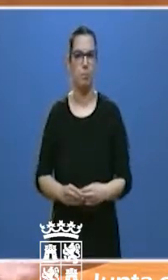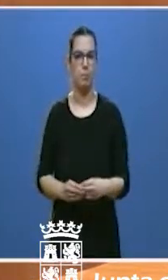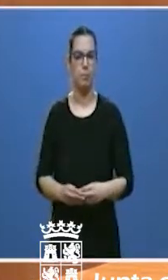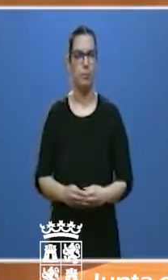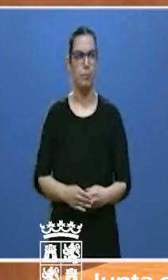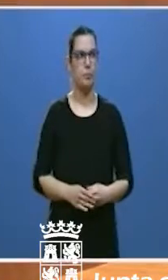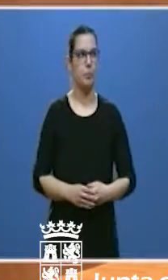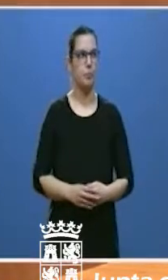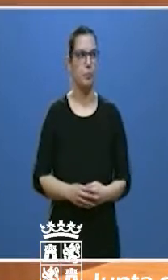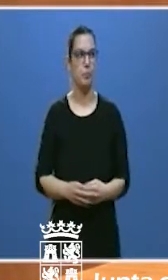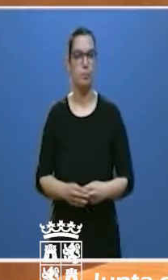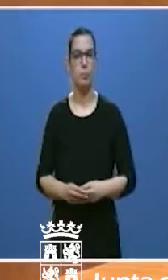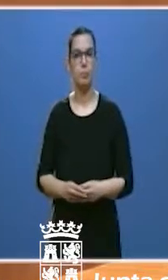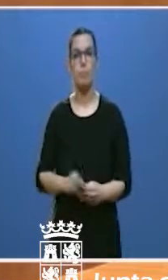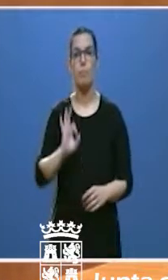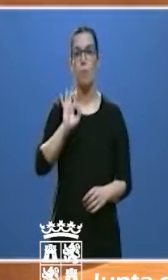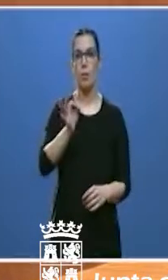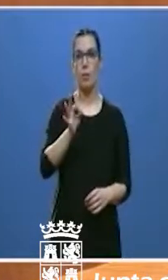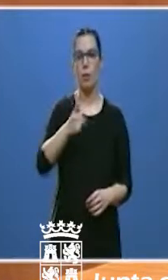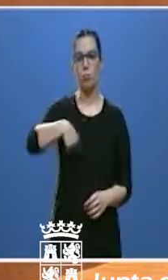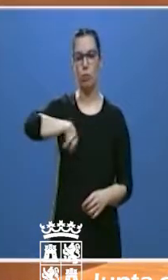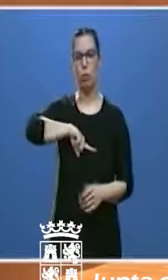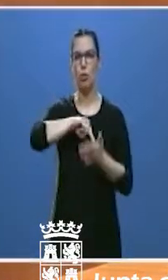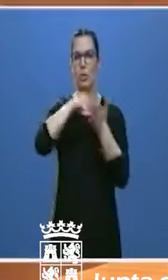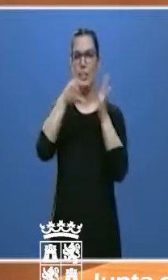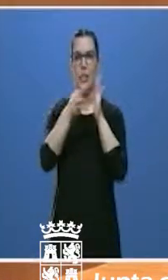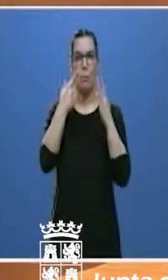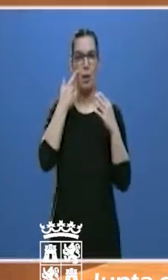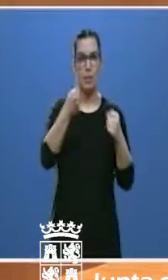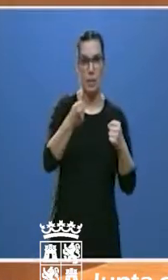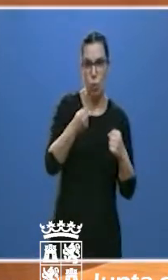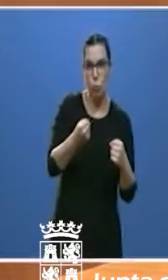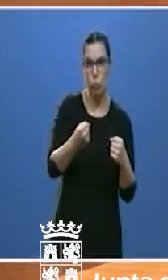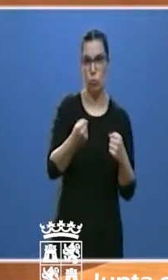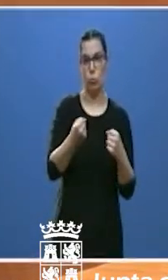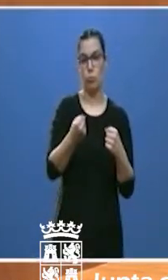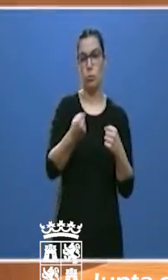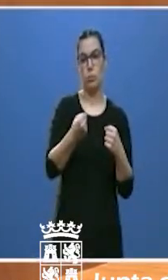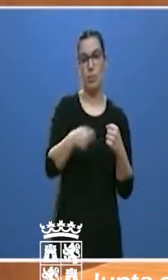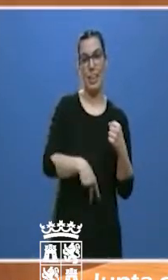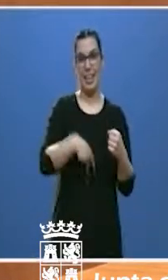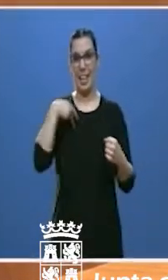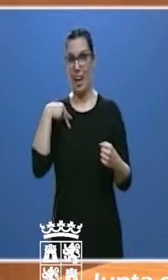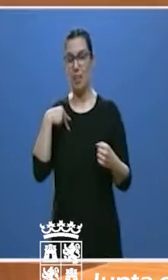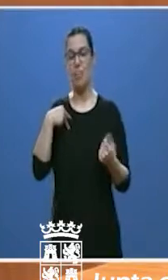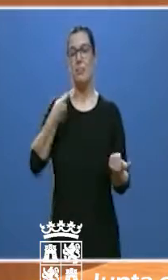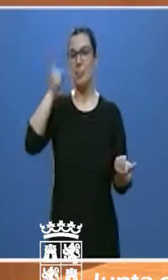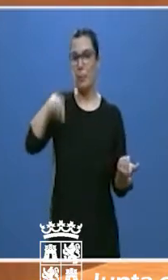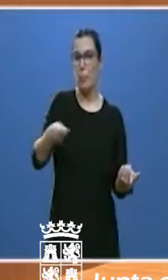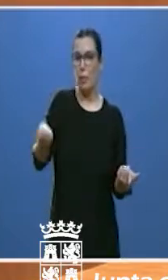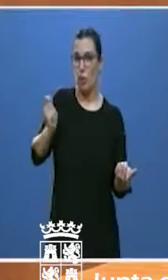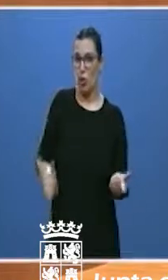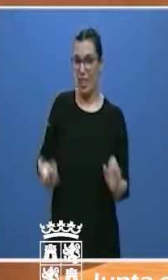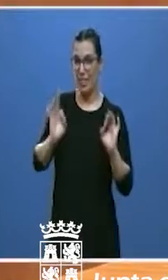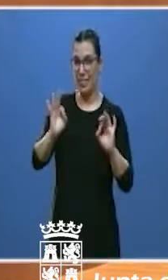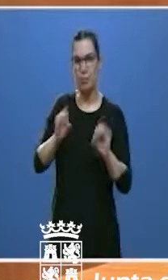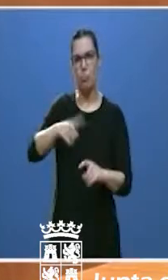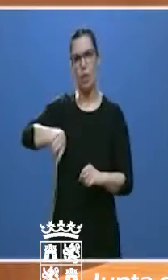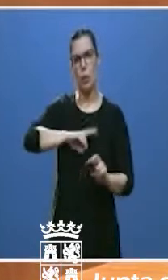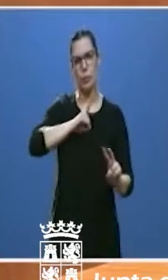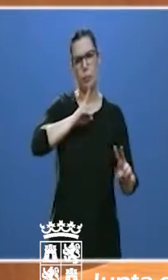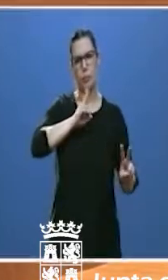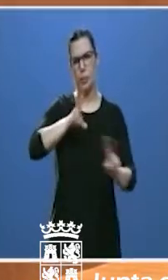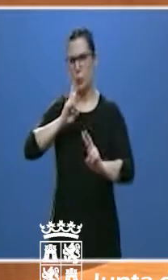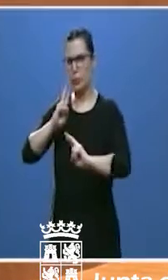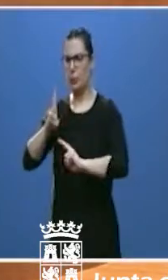Pero es verdad también que nuestro sistema de salud y todo lo que integra fundamentalmente los profesionales están respondiendo